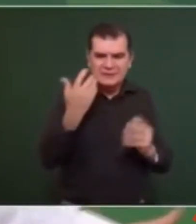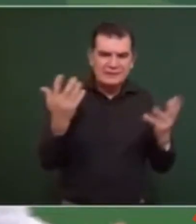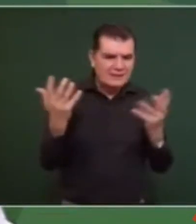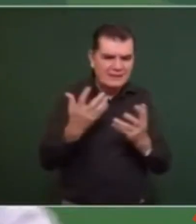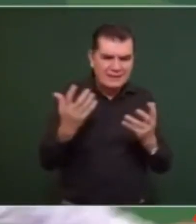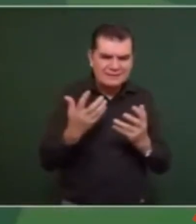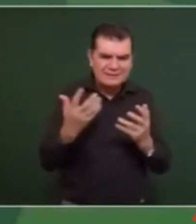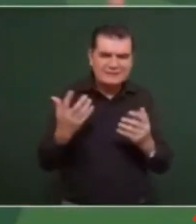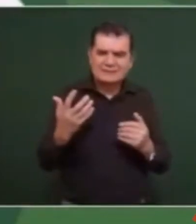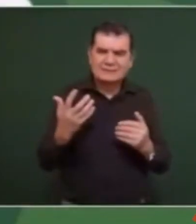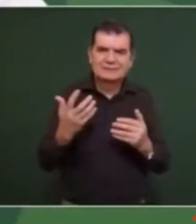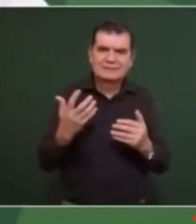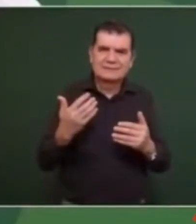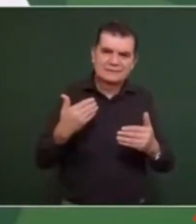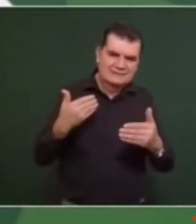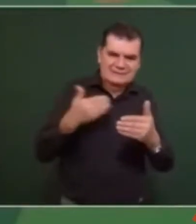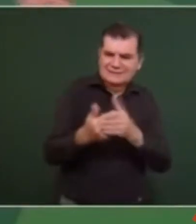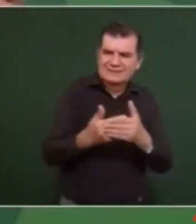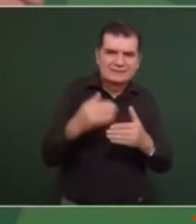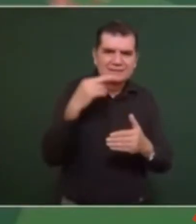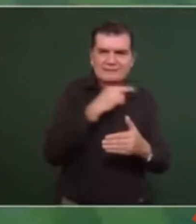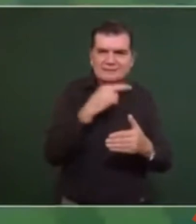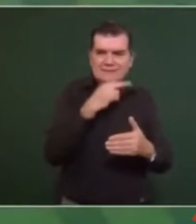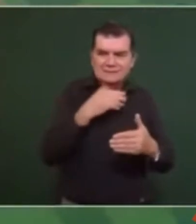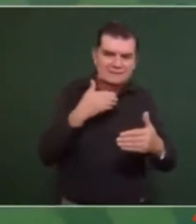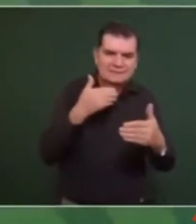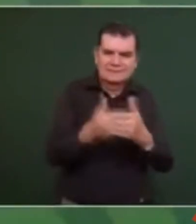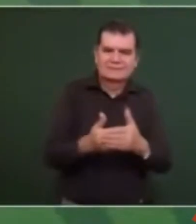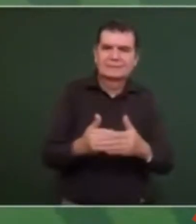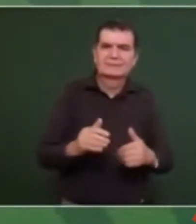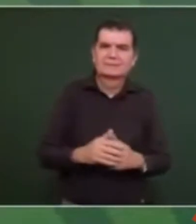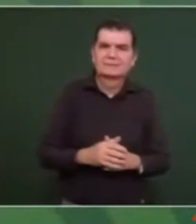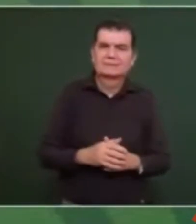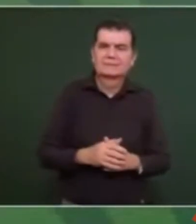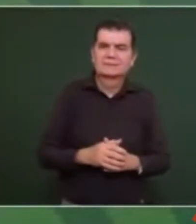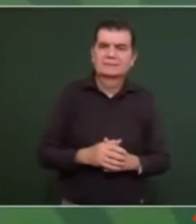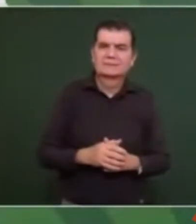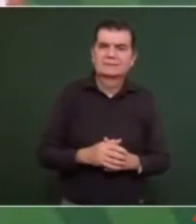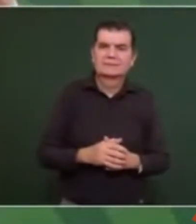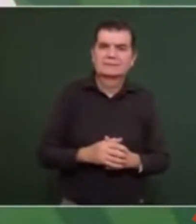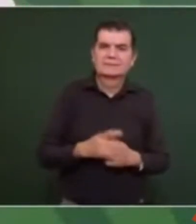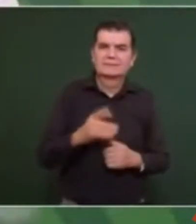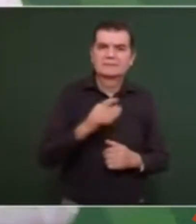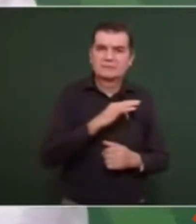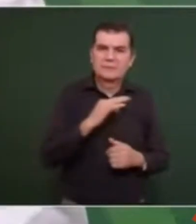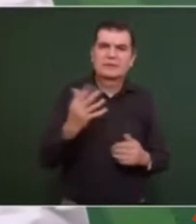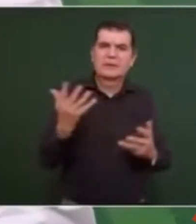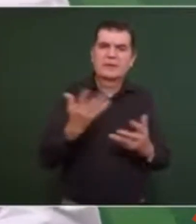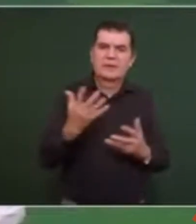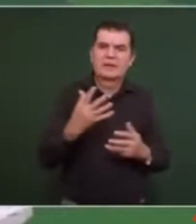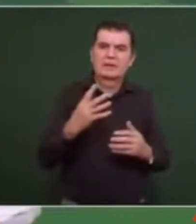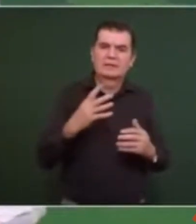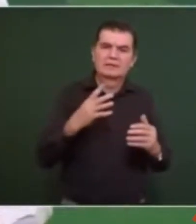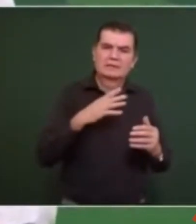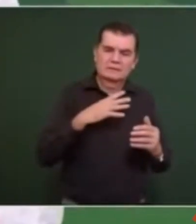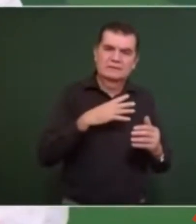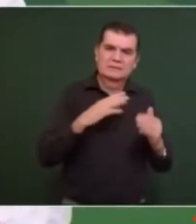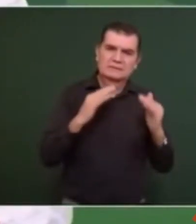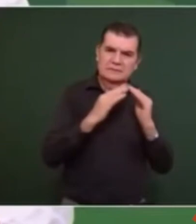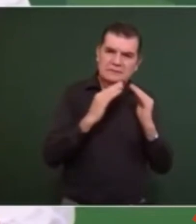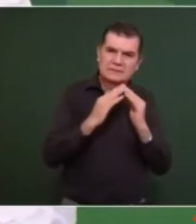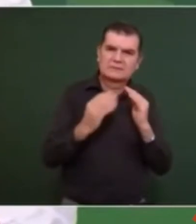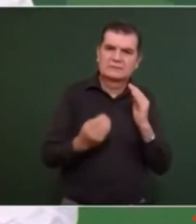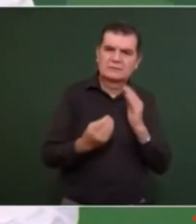en muy poco tiempo. que podamos tener las casas nuevas,